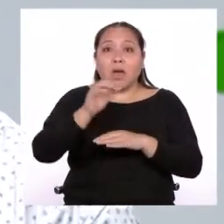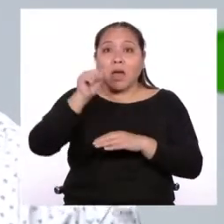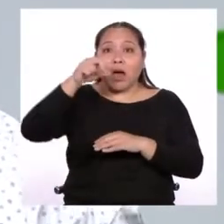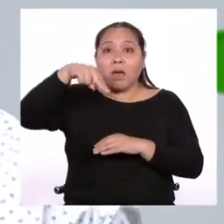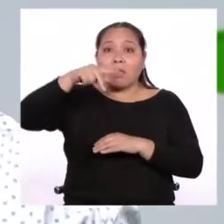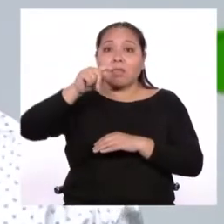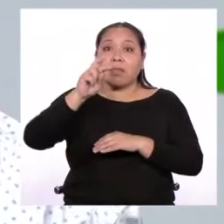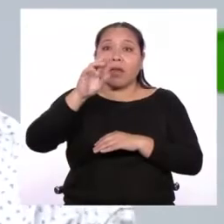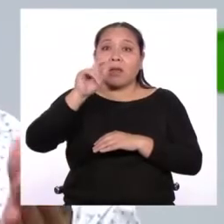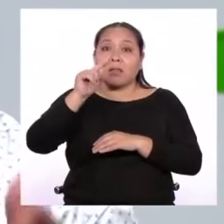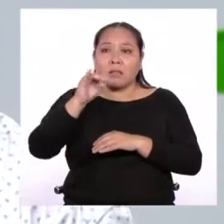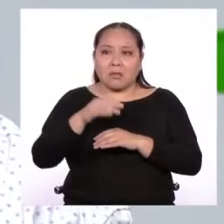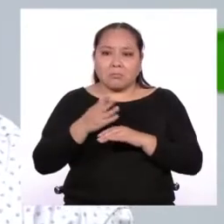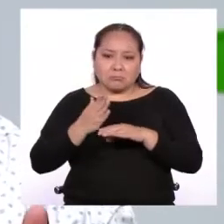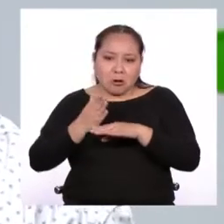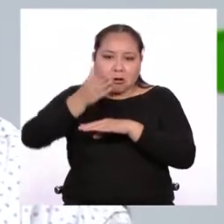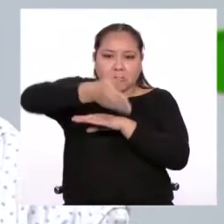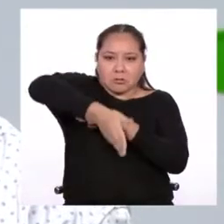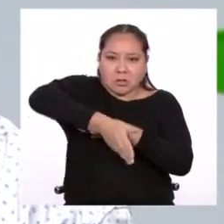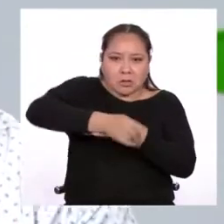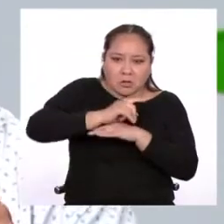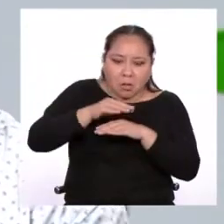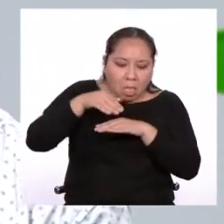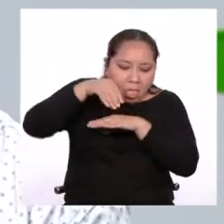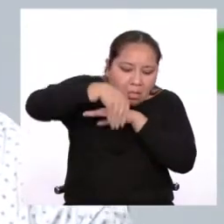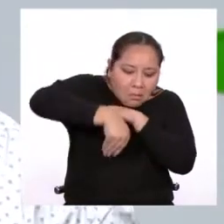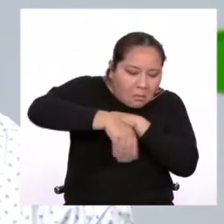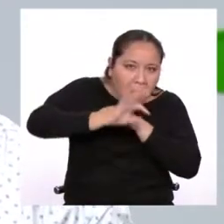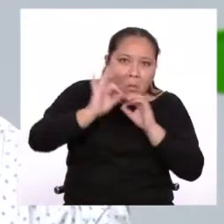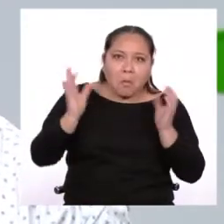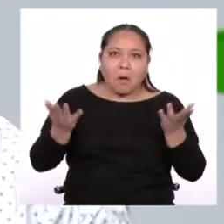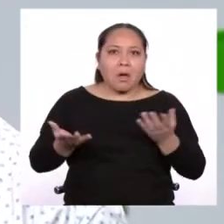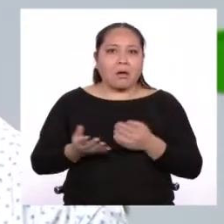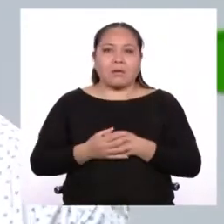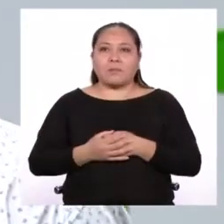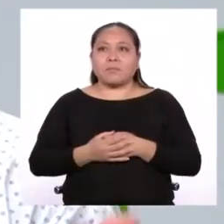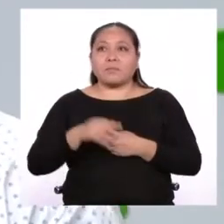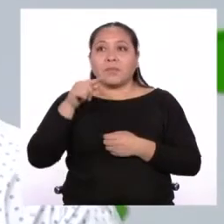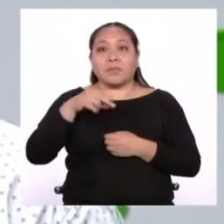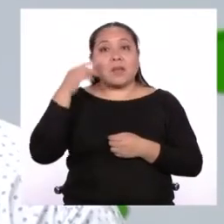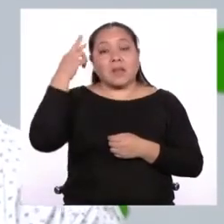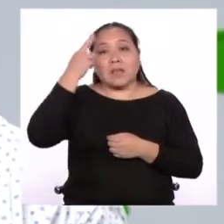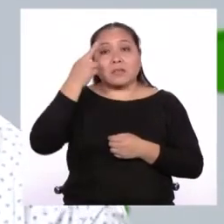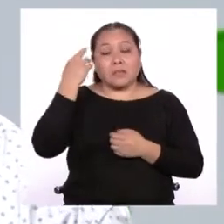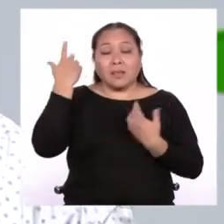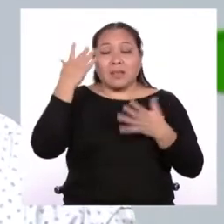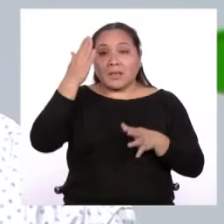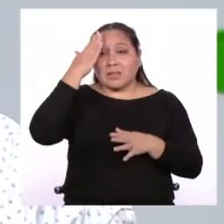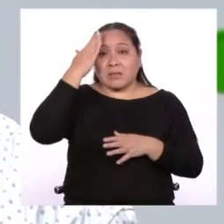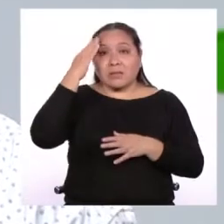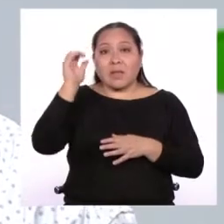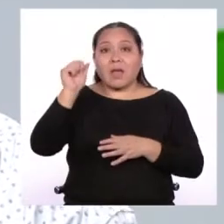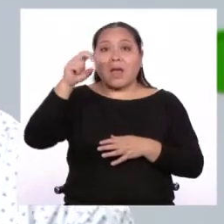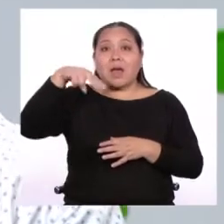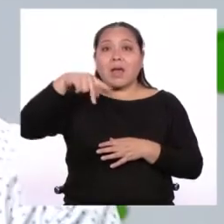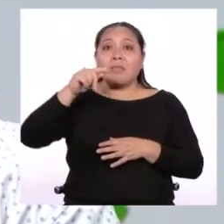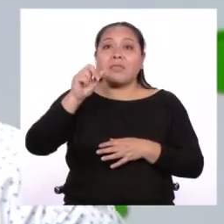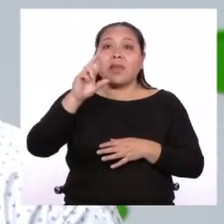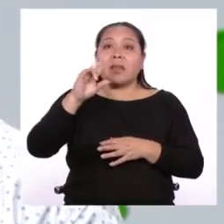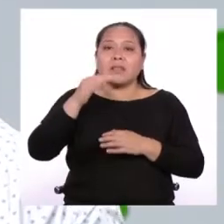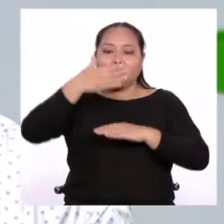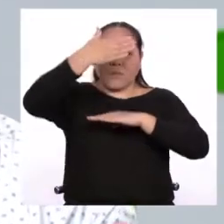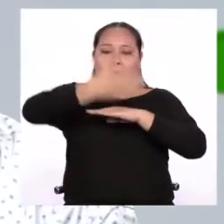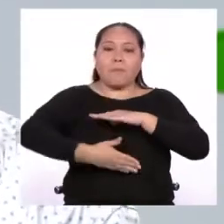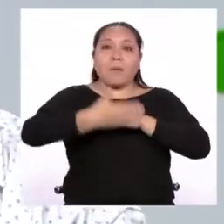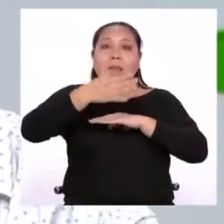demostrando que no existe ningún borde. Y esa es una de las razones por las que sabemos que la Antártida no es una pared de hielo,